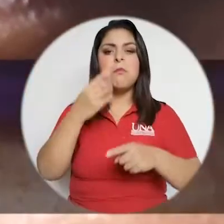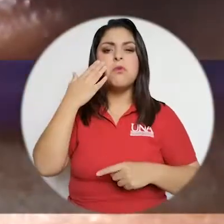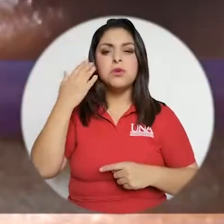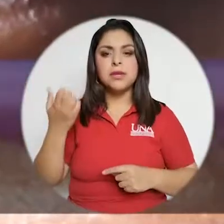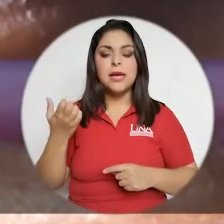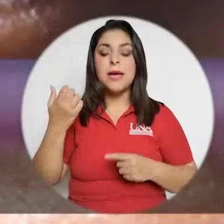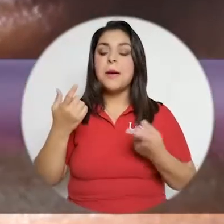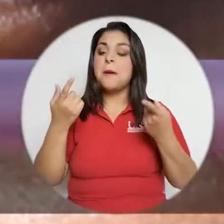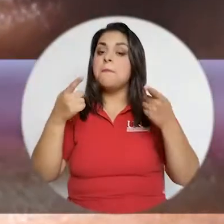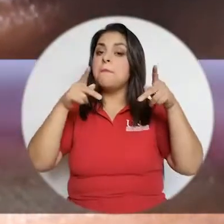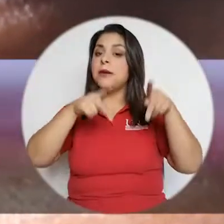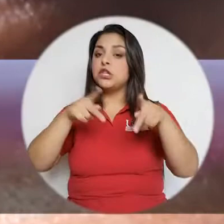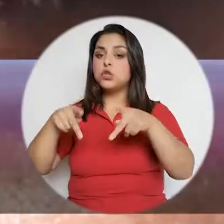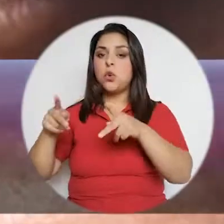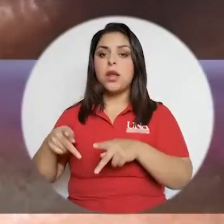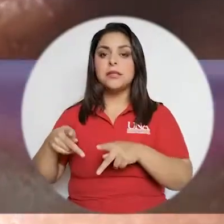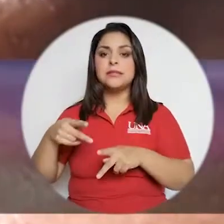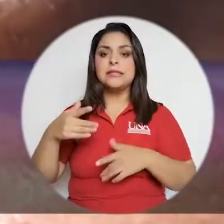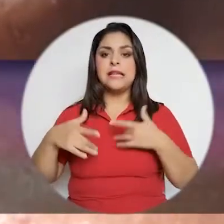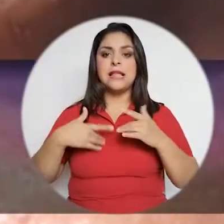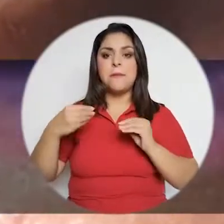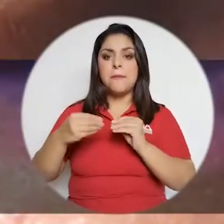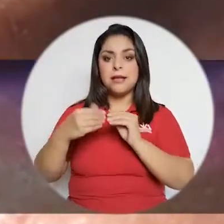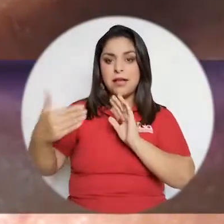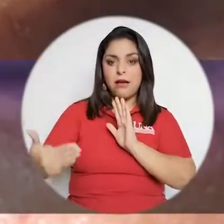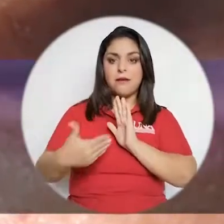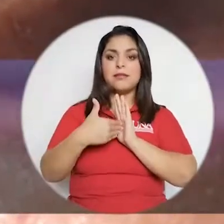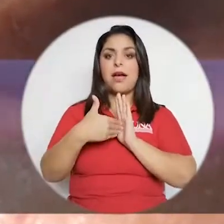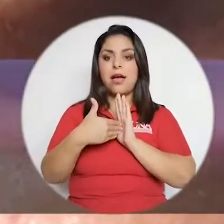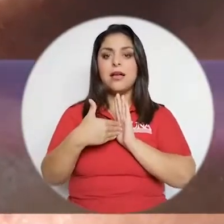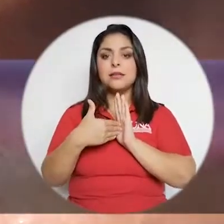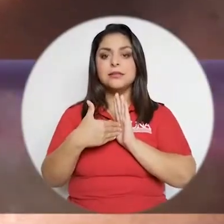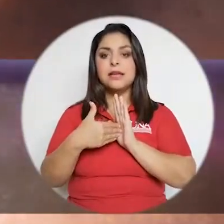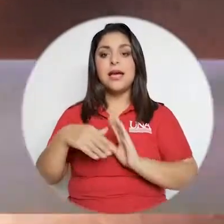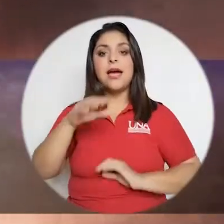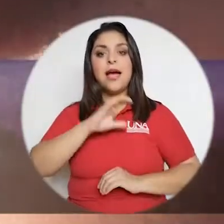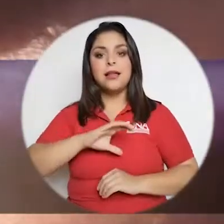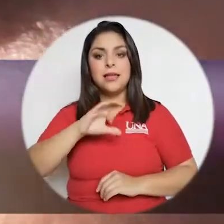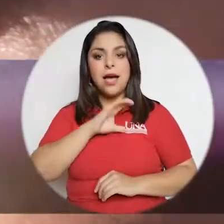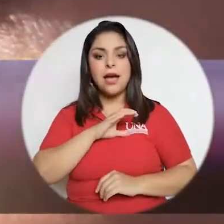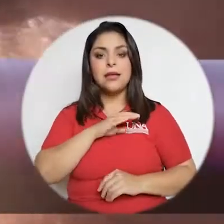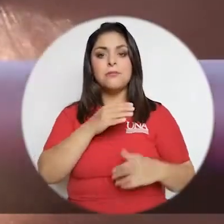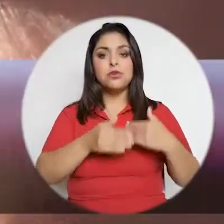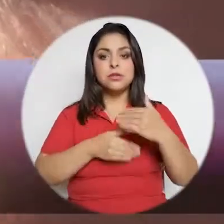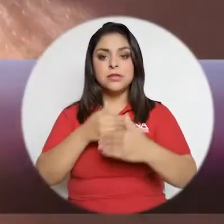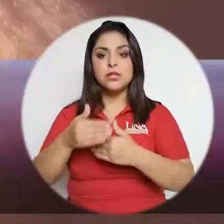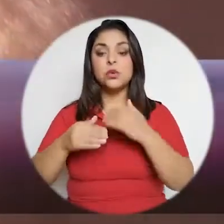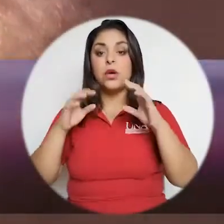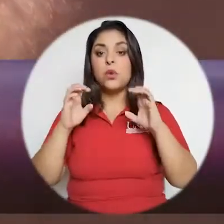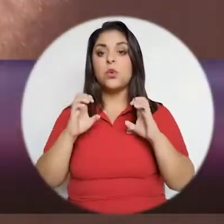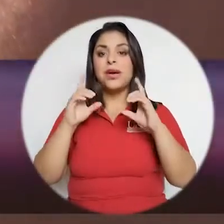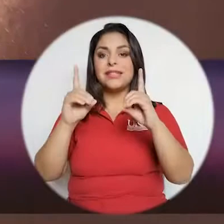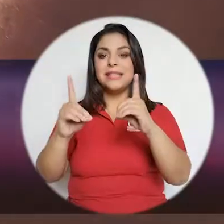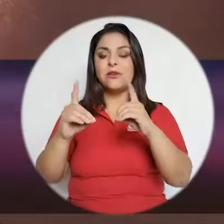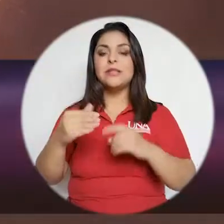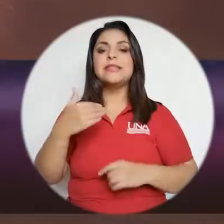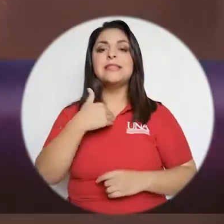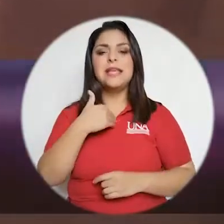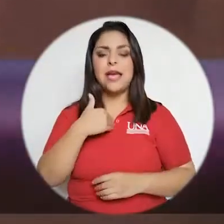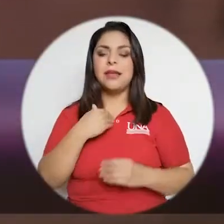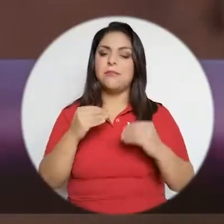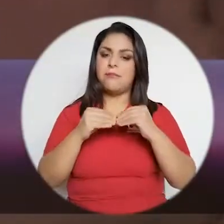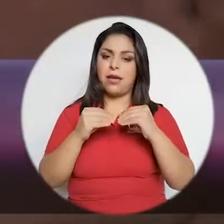que se ven más afectadas en la calidad y continuidad de su proceso educativo tienen más